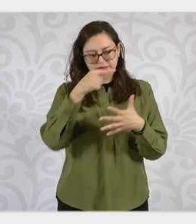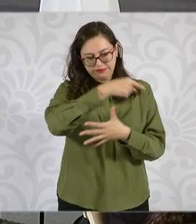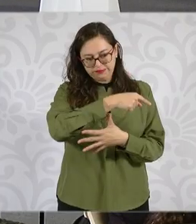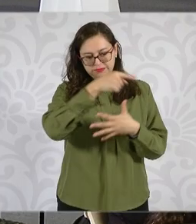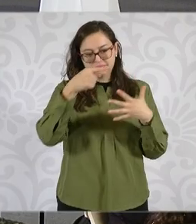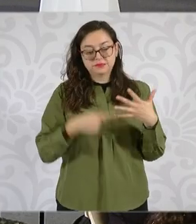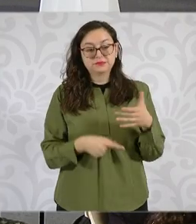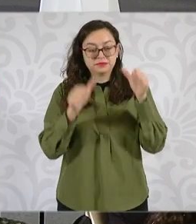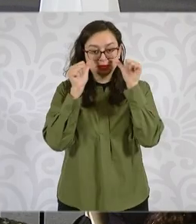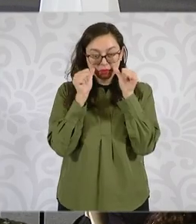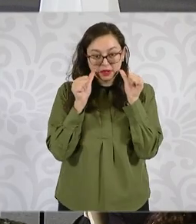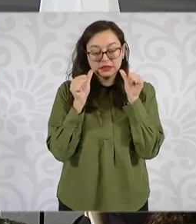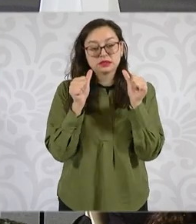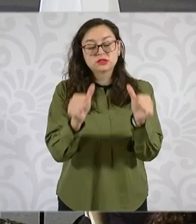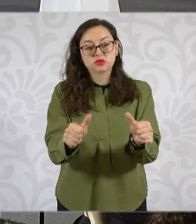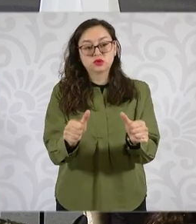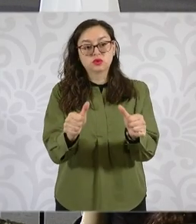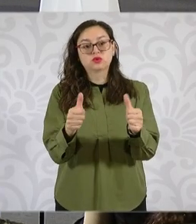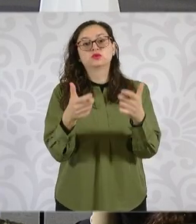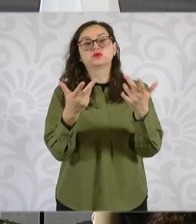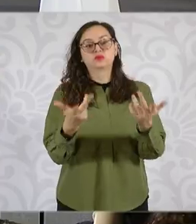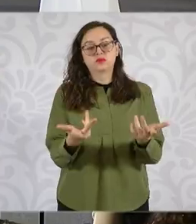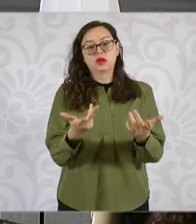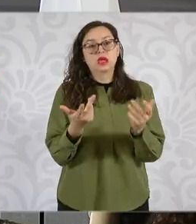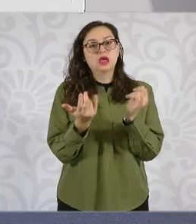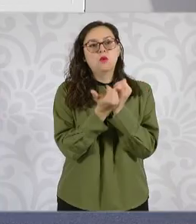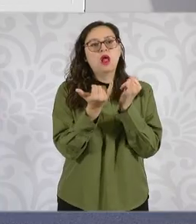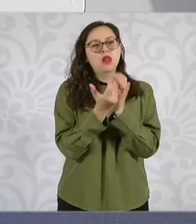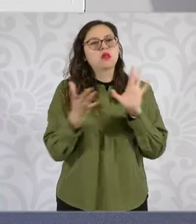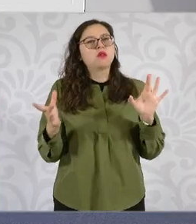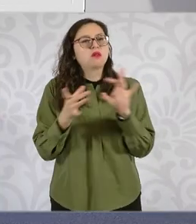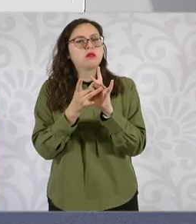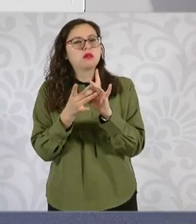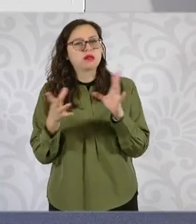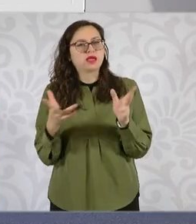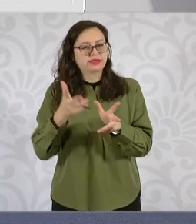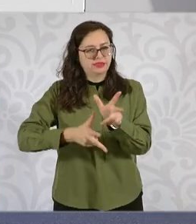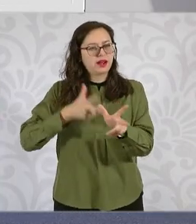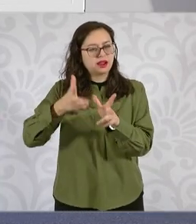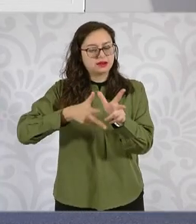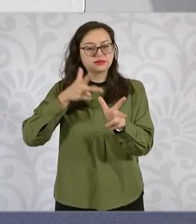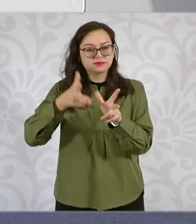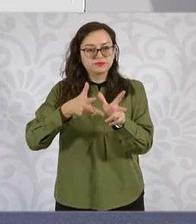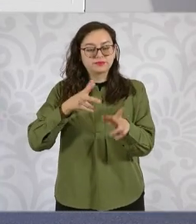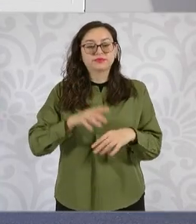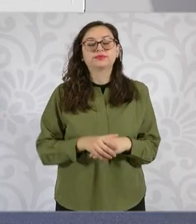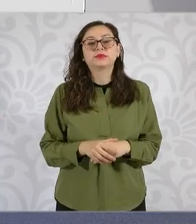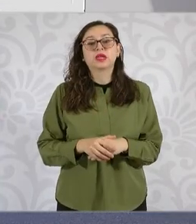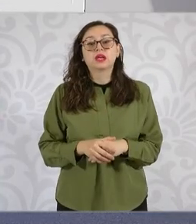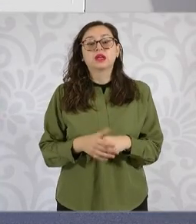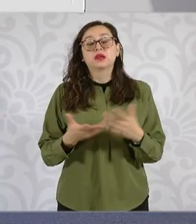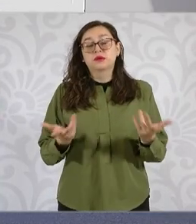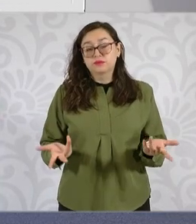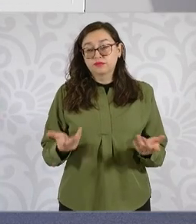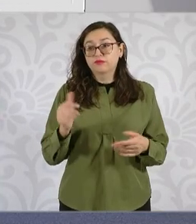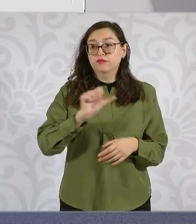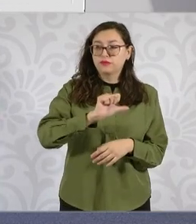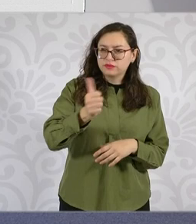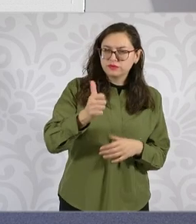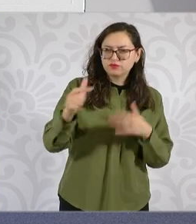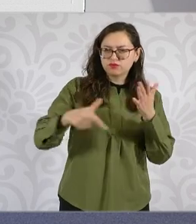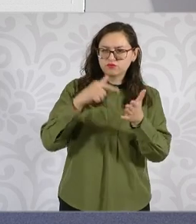del gobierno de México, como son los trenes. Y para mejoramientos y ampliaciones en zonas de mayor